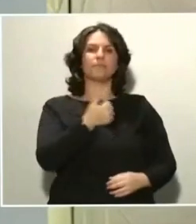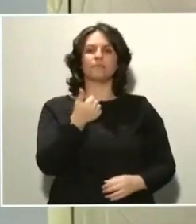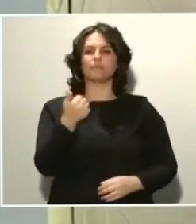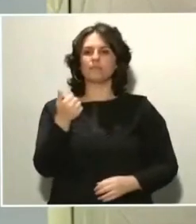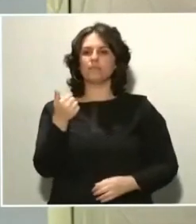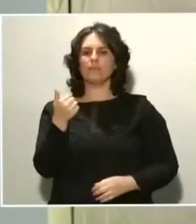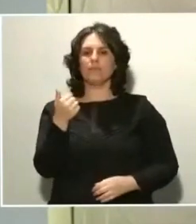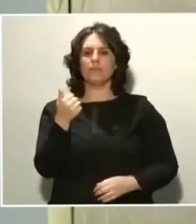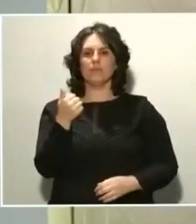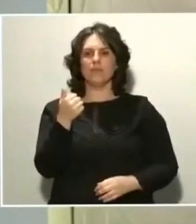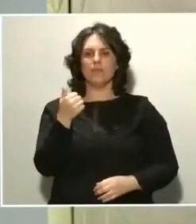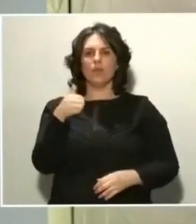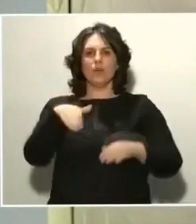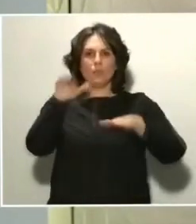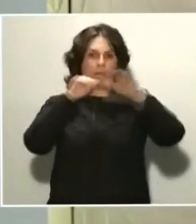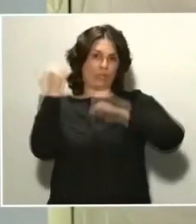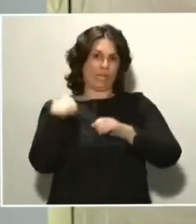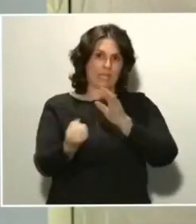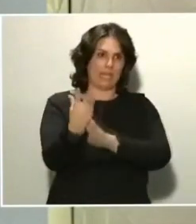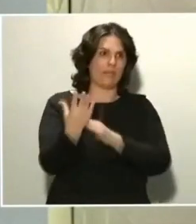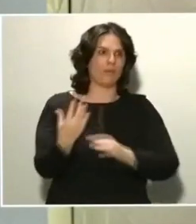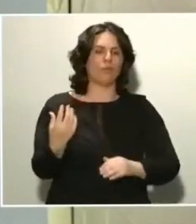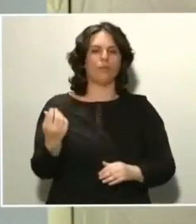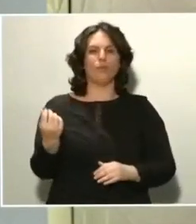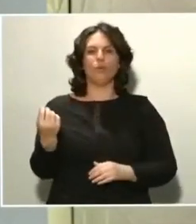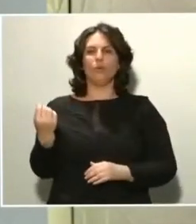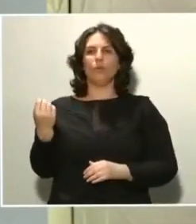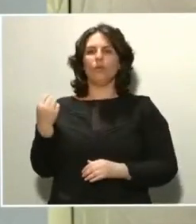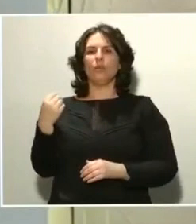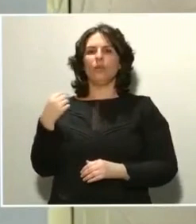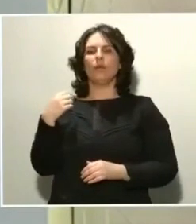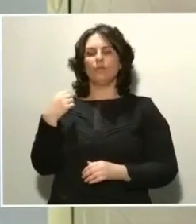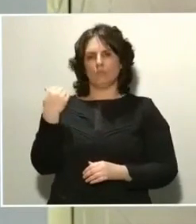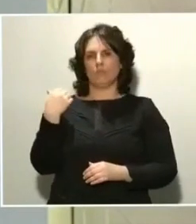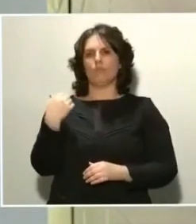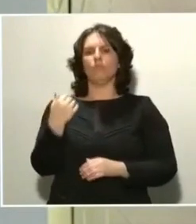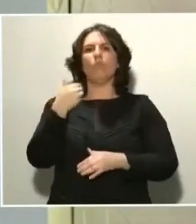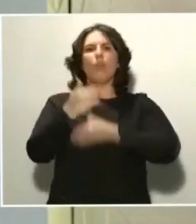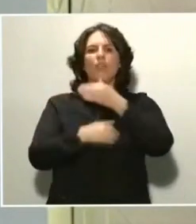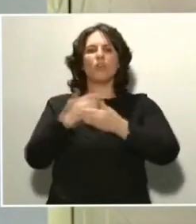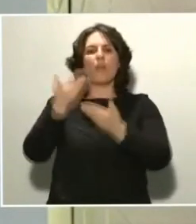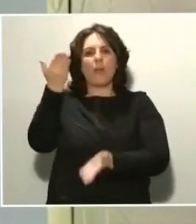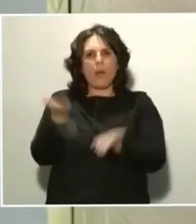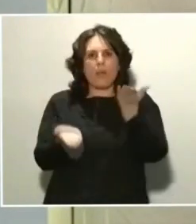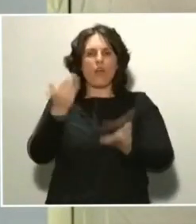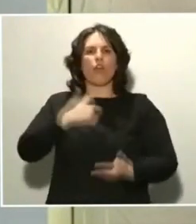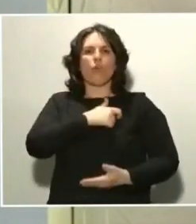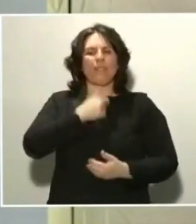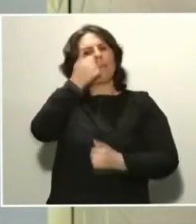convocatoria, como digo, hemos creado un proceso mucho más rápido de evaluación y con un comité y en un